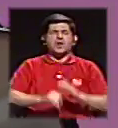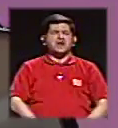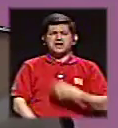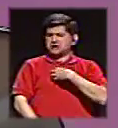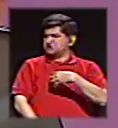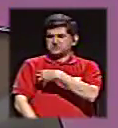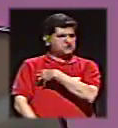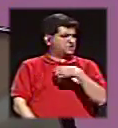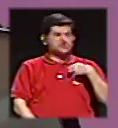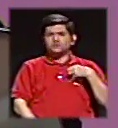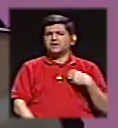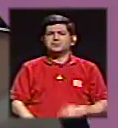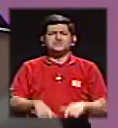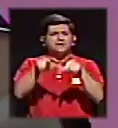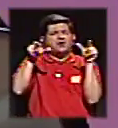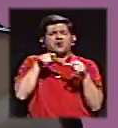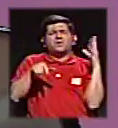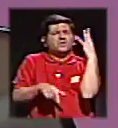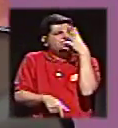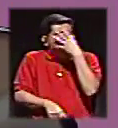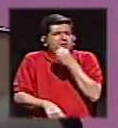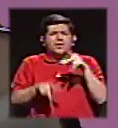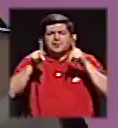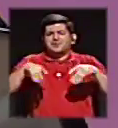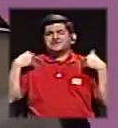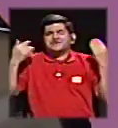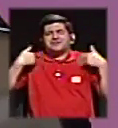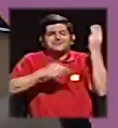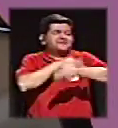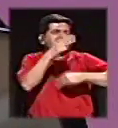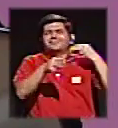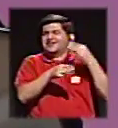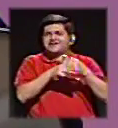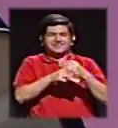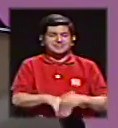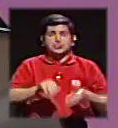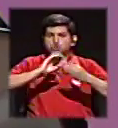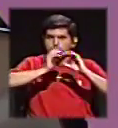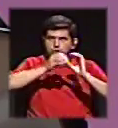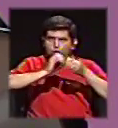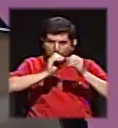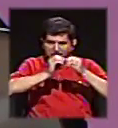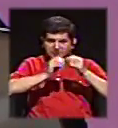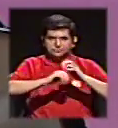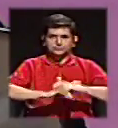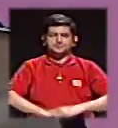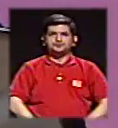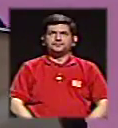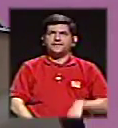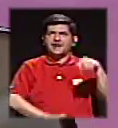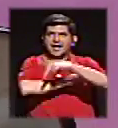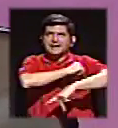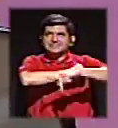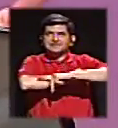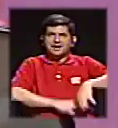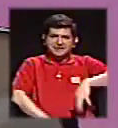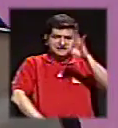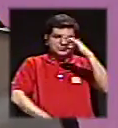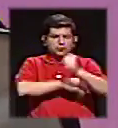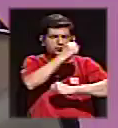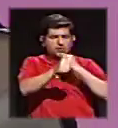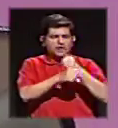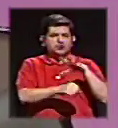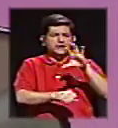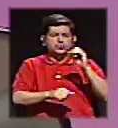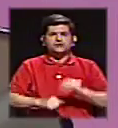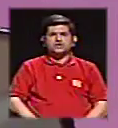Suiza, ni el paraíso de los más felices del mundo. Con datos. Este país escogió de los años